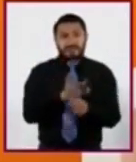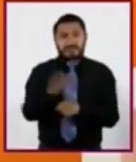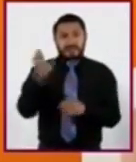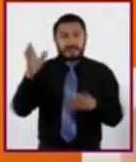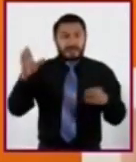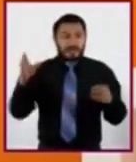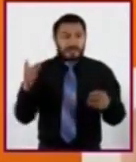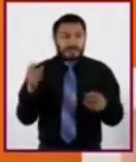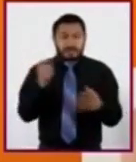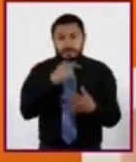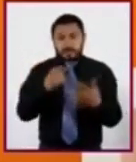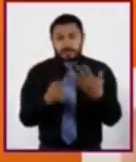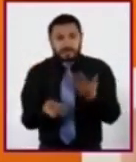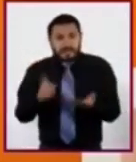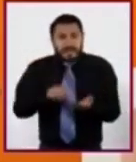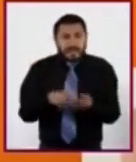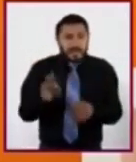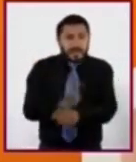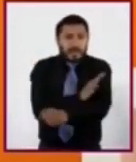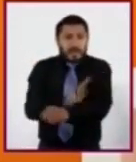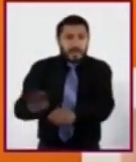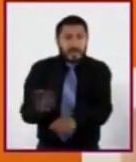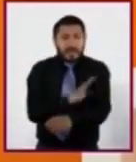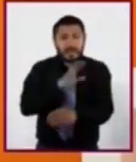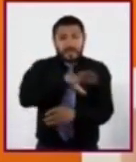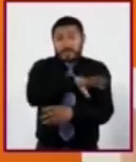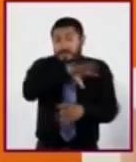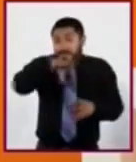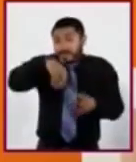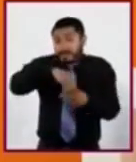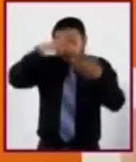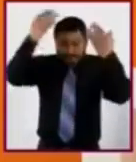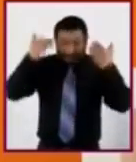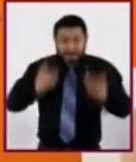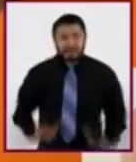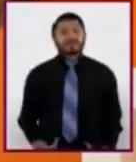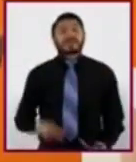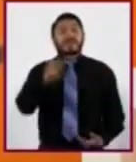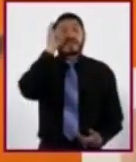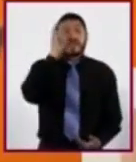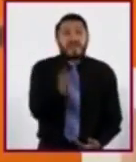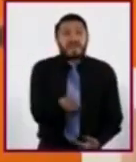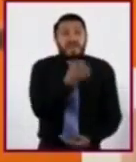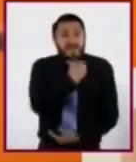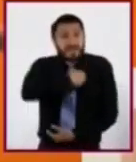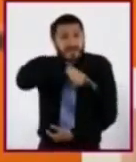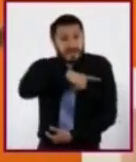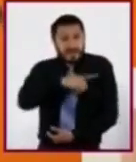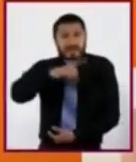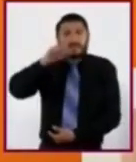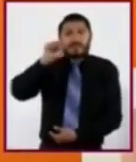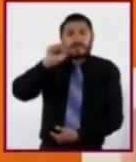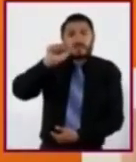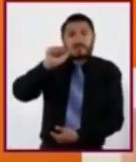que intervienen en el estado de bienestar general a lo que llamamos salud integral.